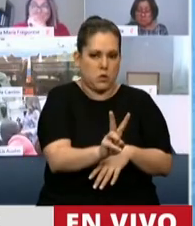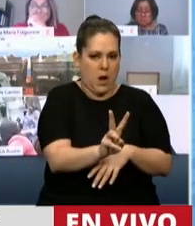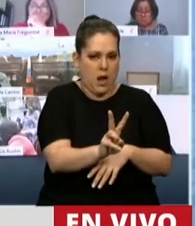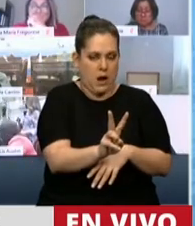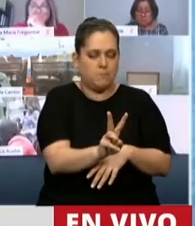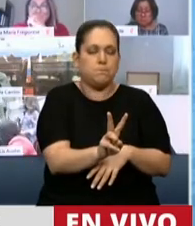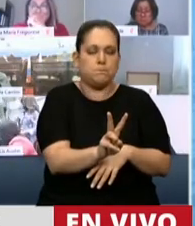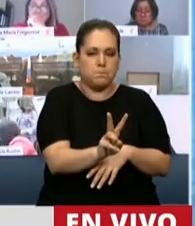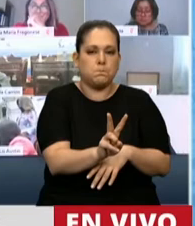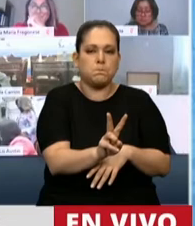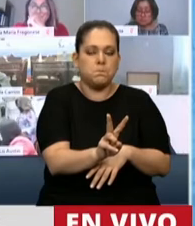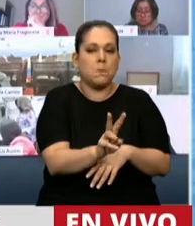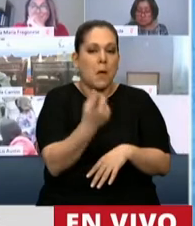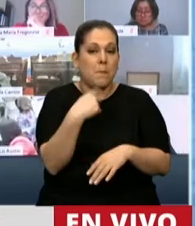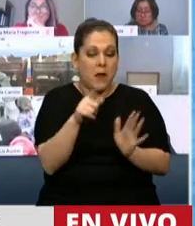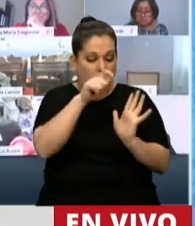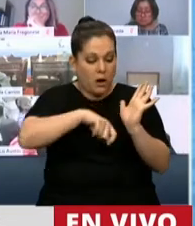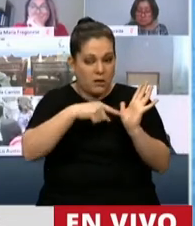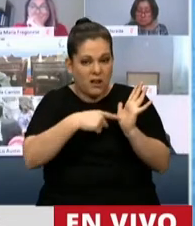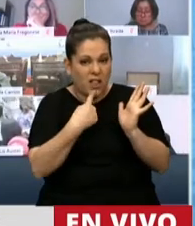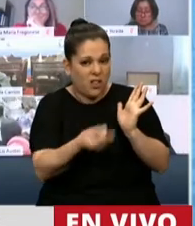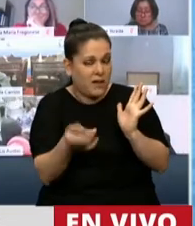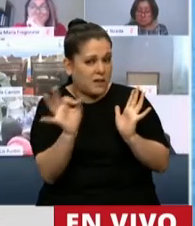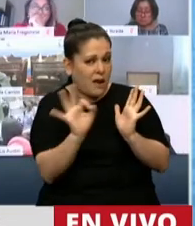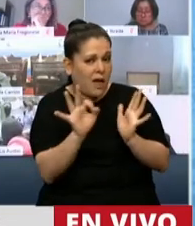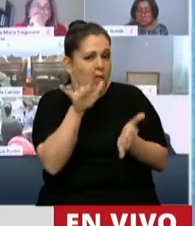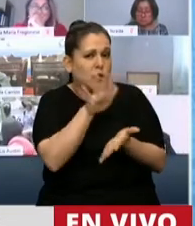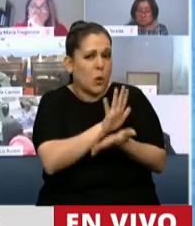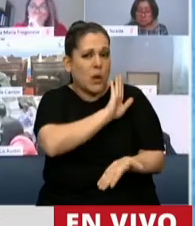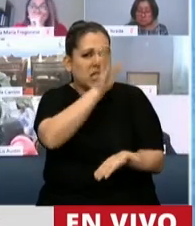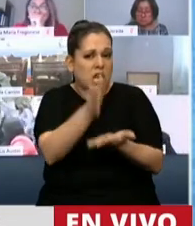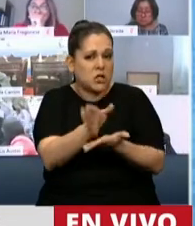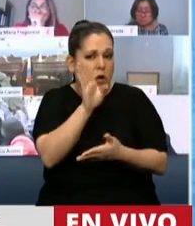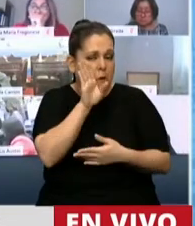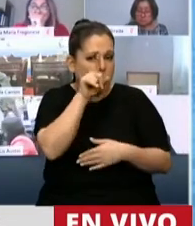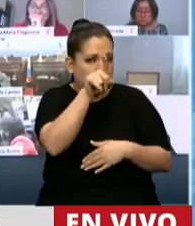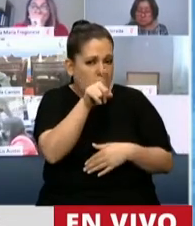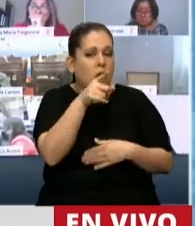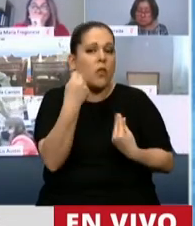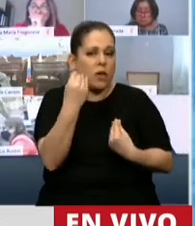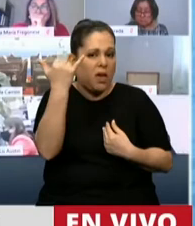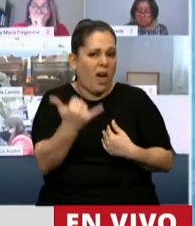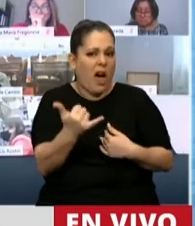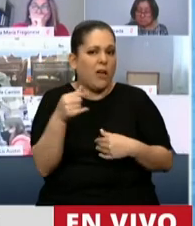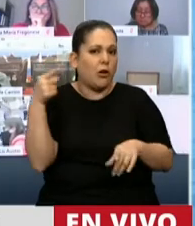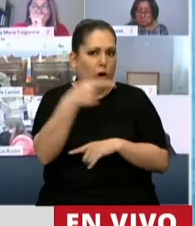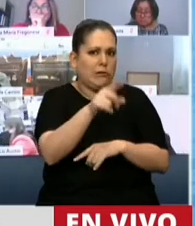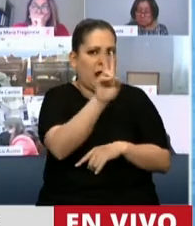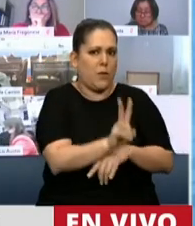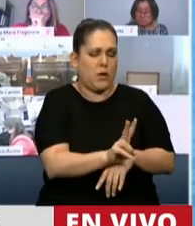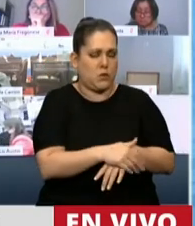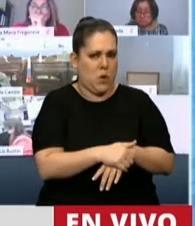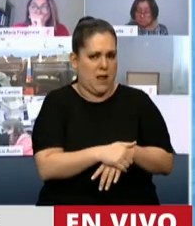pero esa resolución nada dice de las sanciones imperialistas del bloqueo que existe hoy sobre Venezuela. Claro que